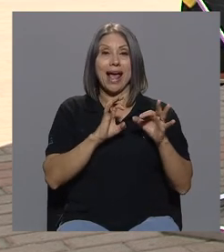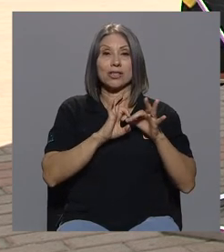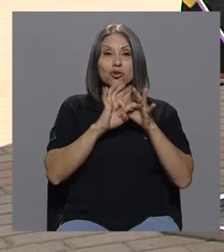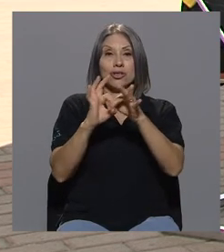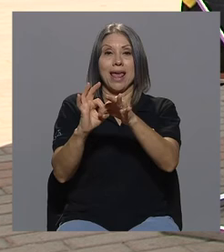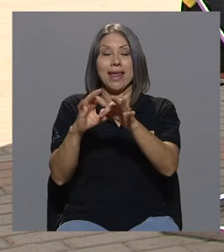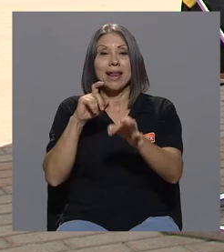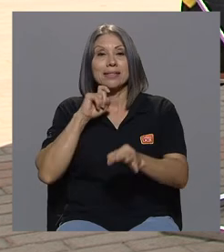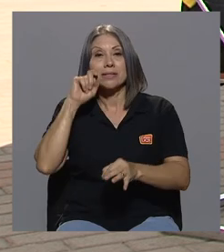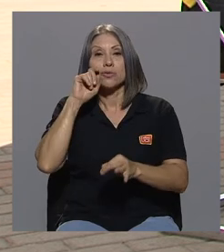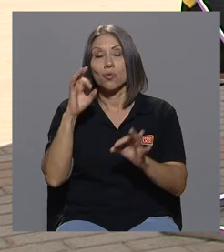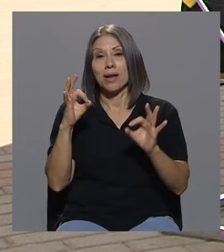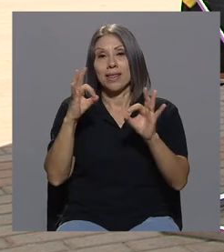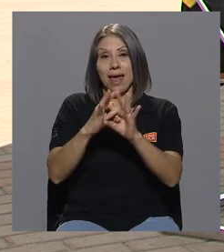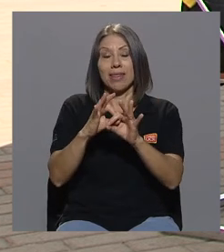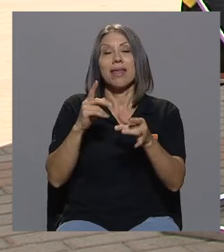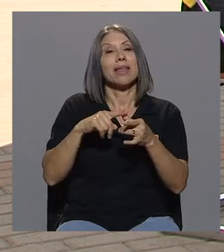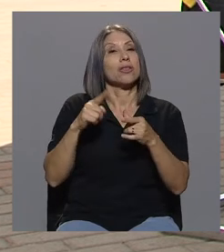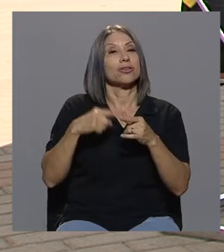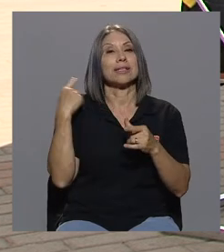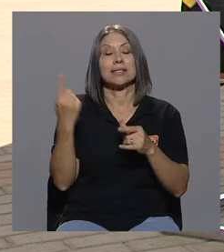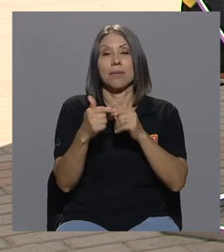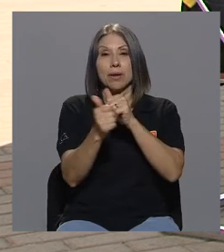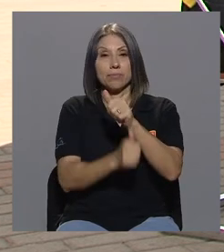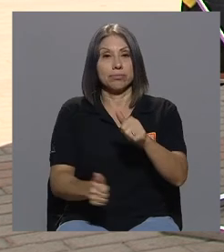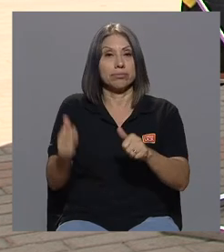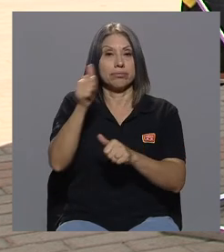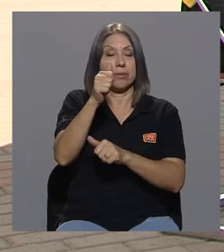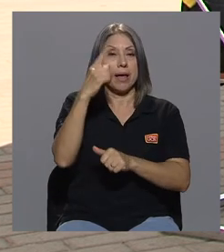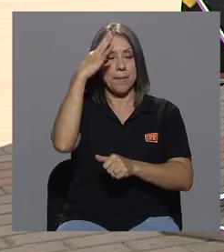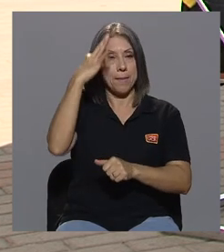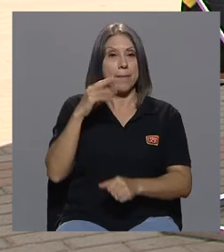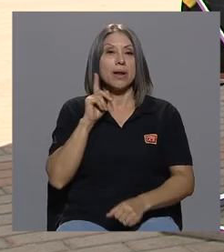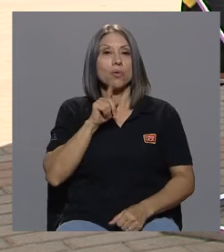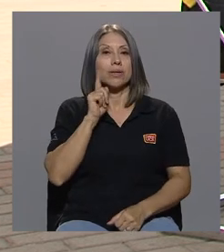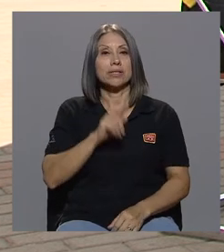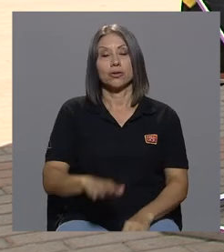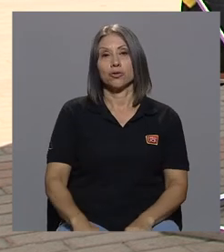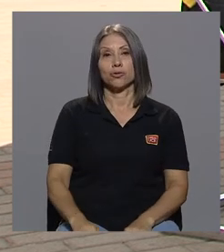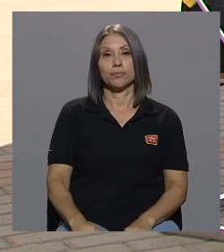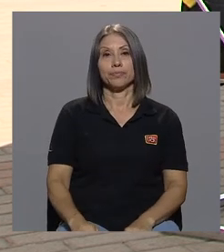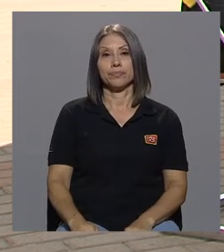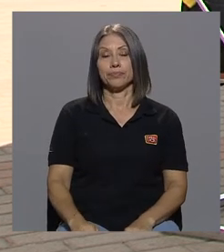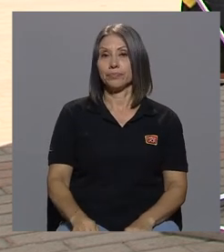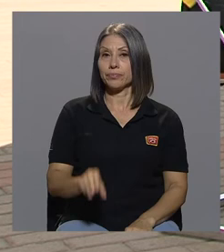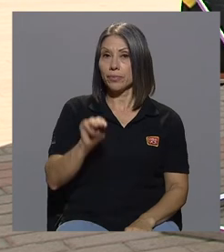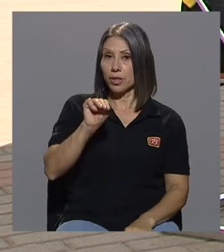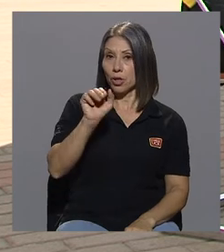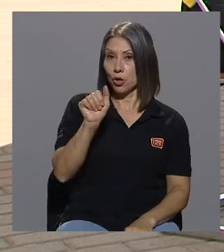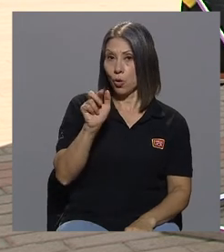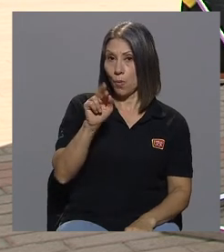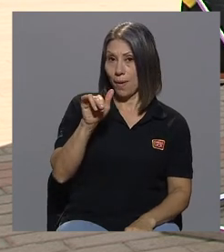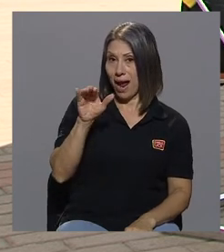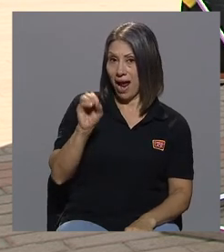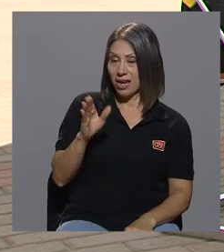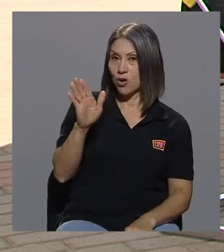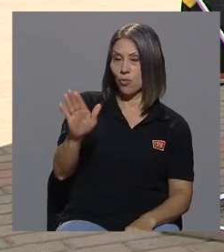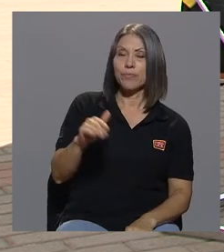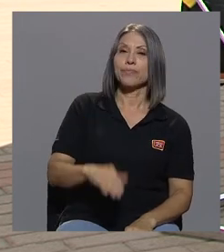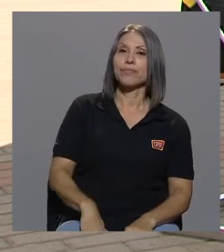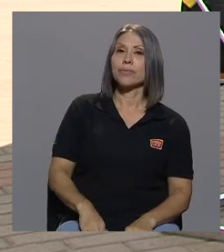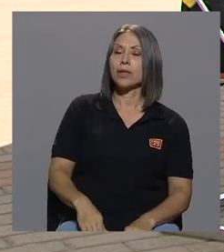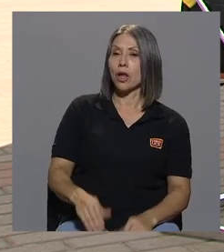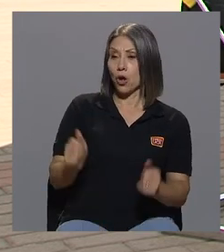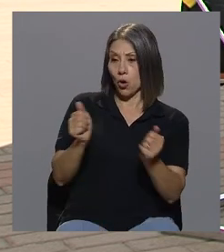entonces prevalecen los prejuicios y todo eso Don Mario ¿y cuál es el sueño con este proyecto